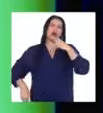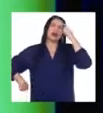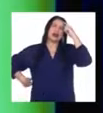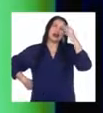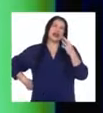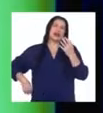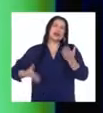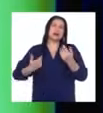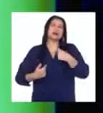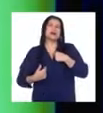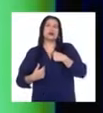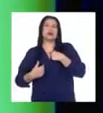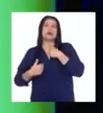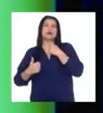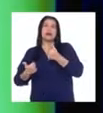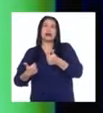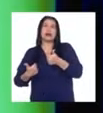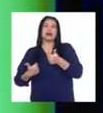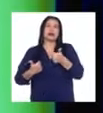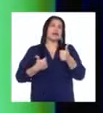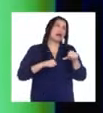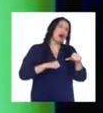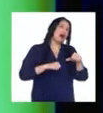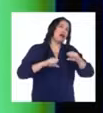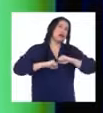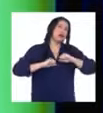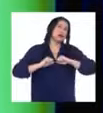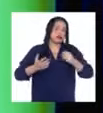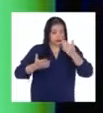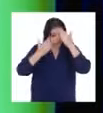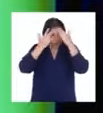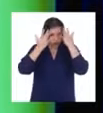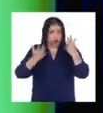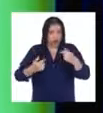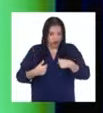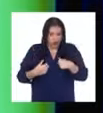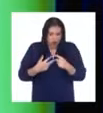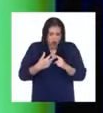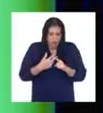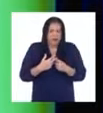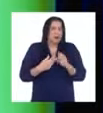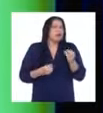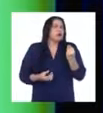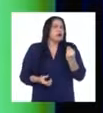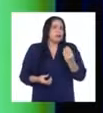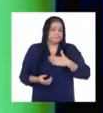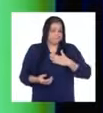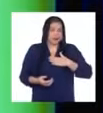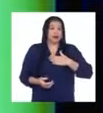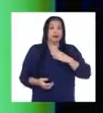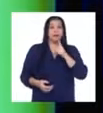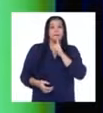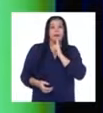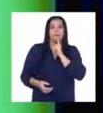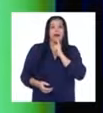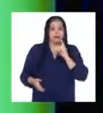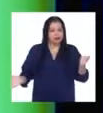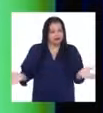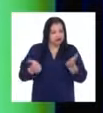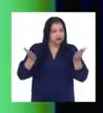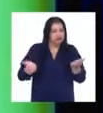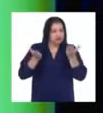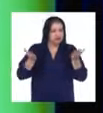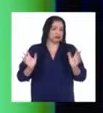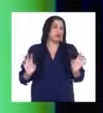deportista o no. Comencé porque mi padre me impulsó. Desde el